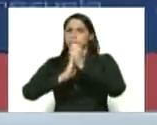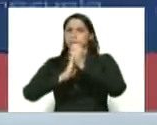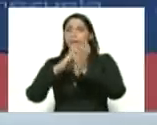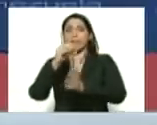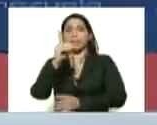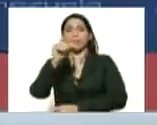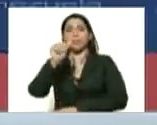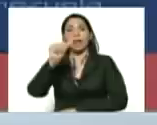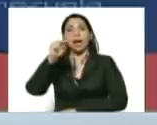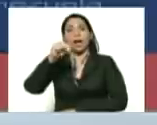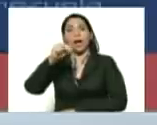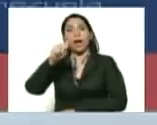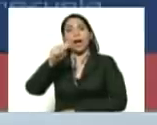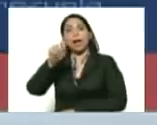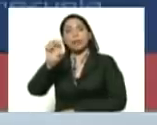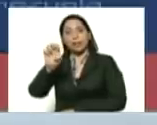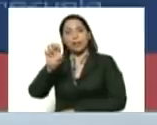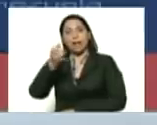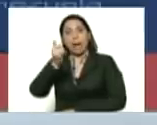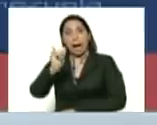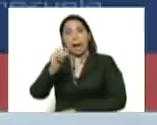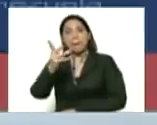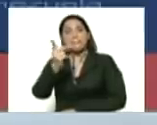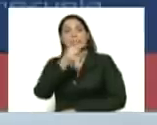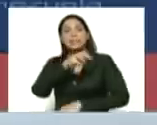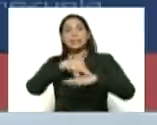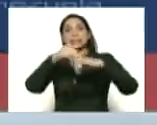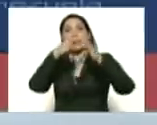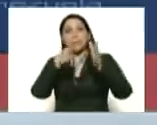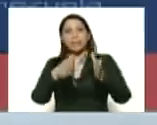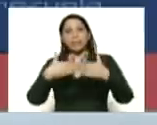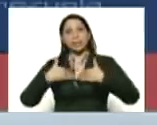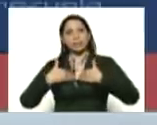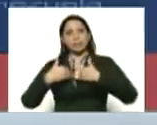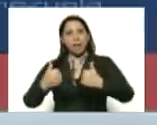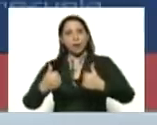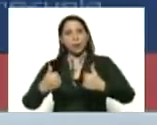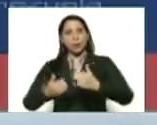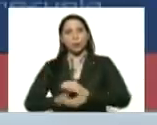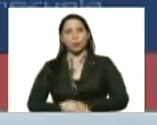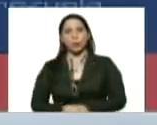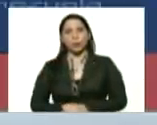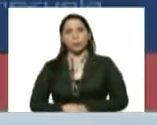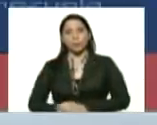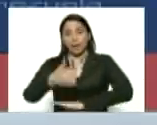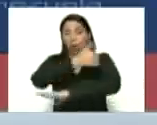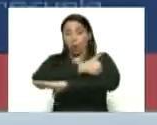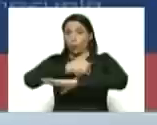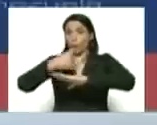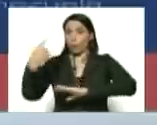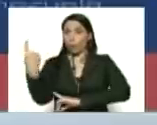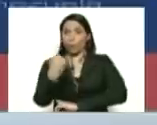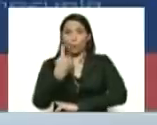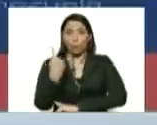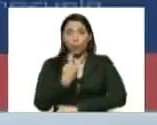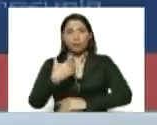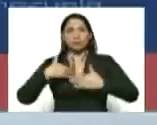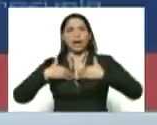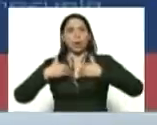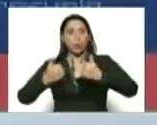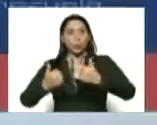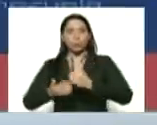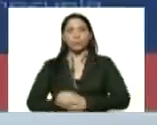Rivas allá está con la viceministra de Salud Marisela Bermúdez con la Autoridad Única de Salud Mayra Velázquez